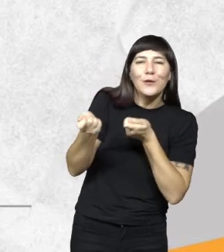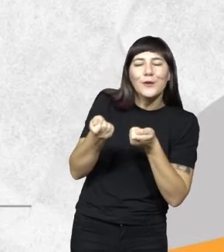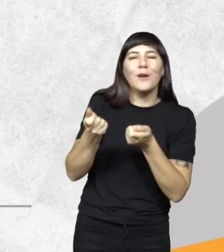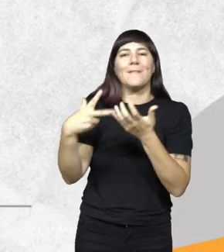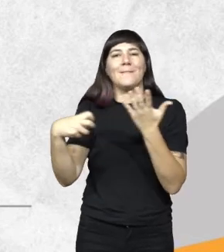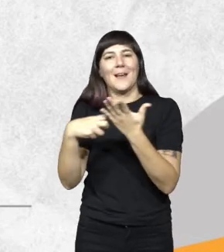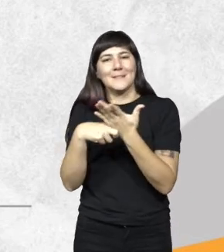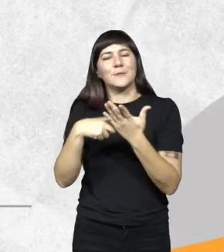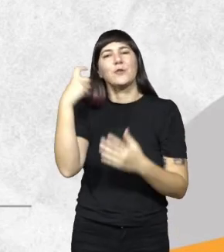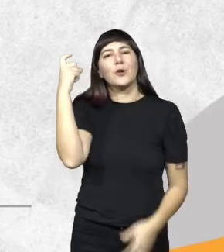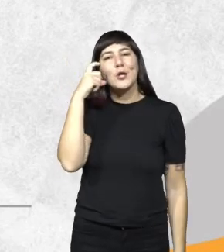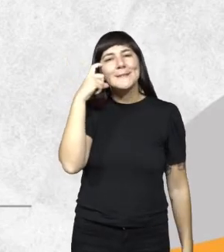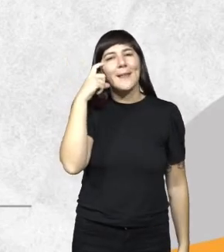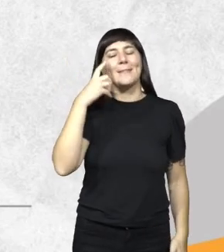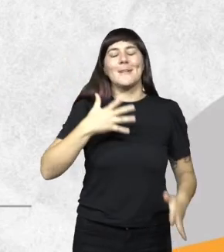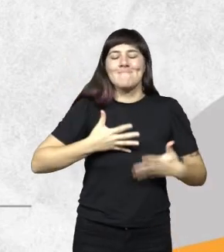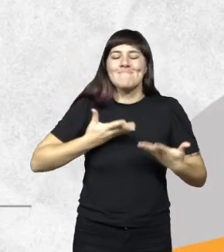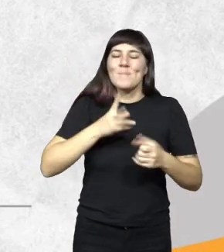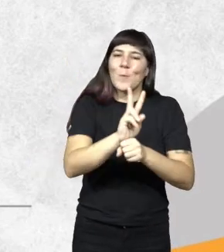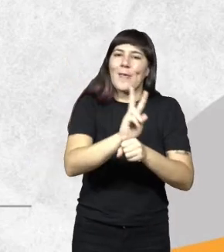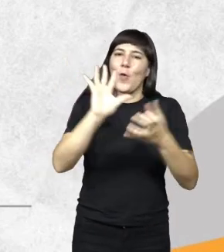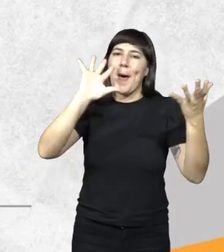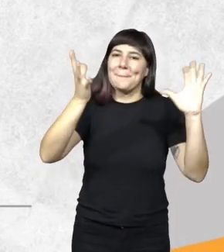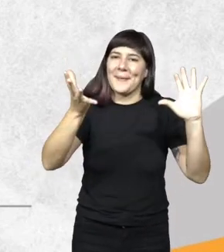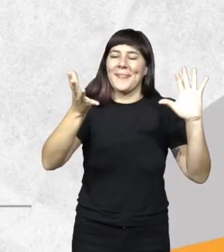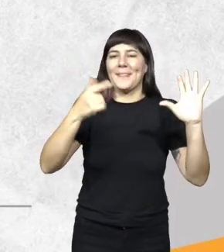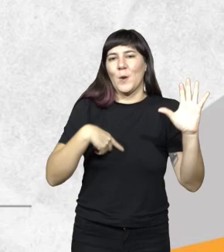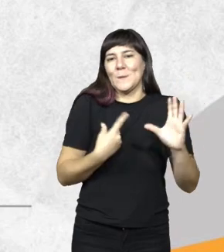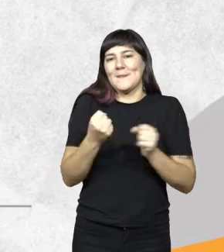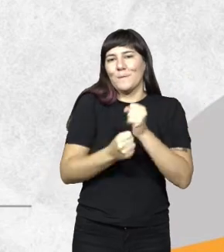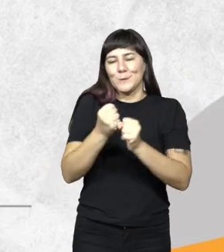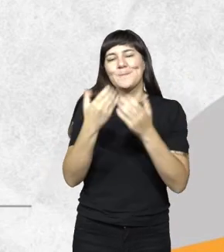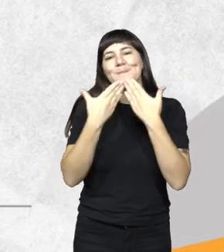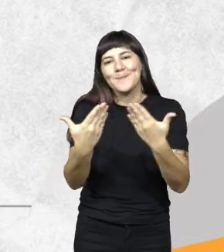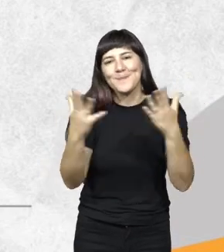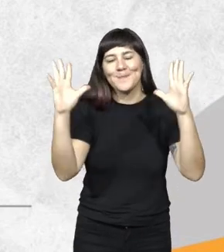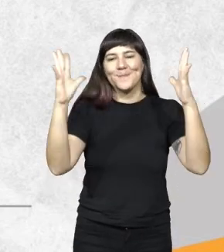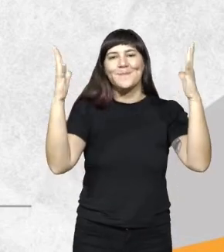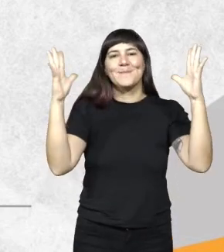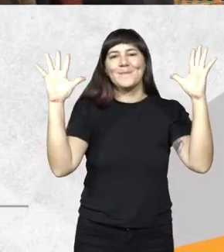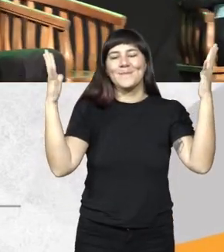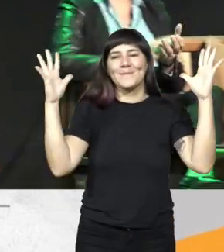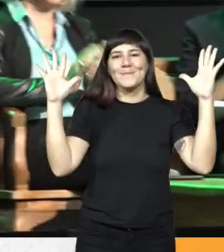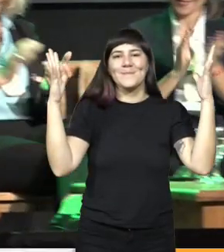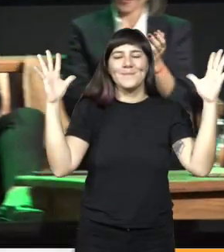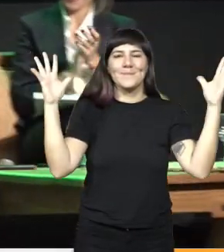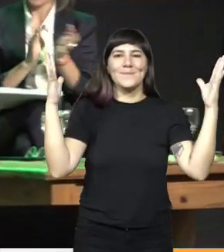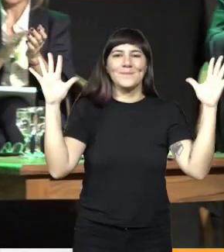motivados del cuidado del ambiente y la preservación, que es nuestra función. ¿Sí? Muchas gracias. Gracias.